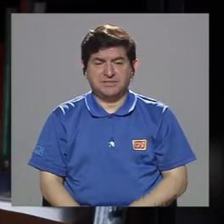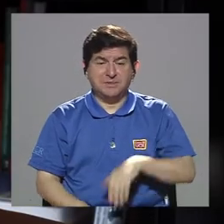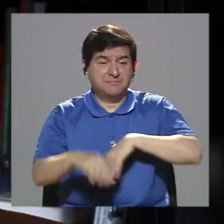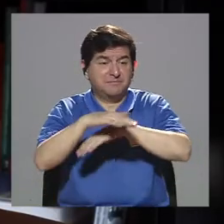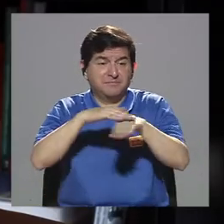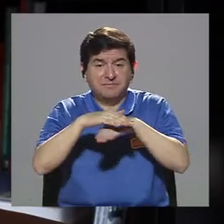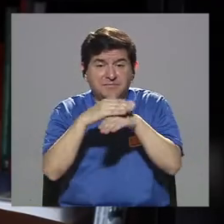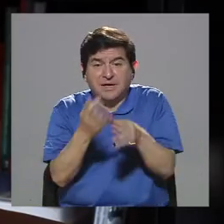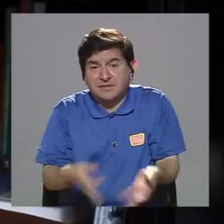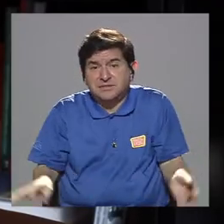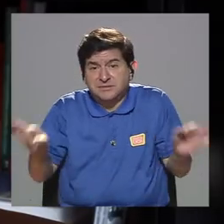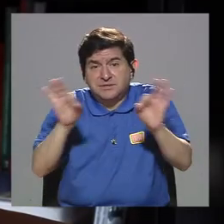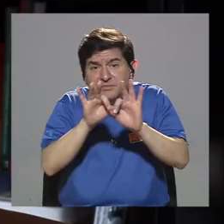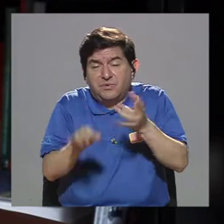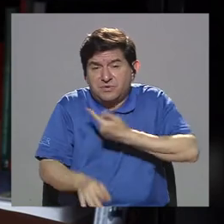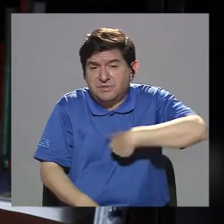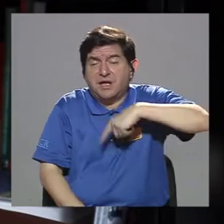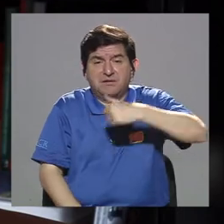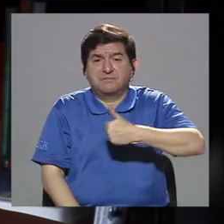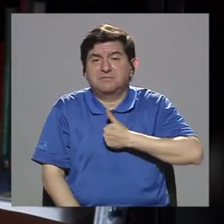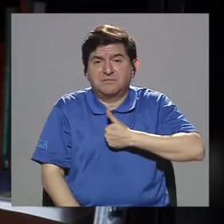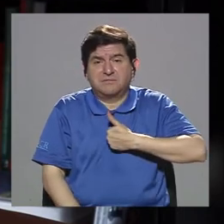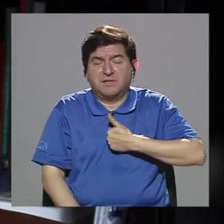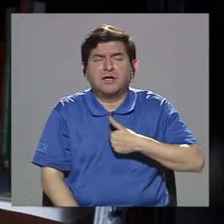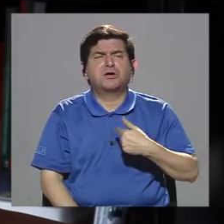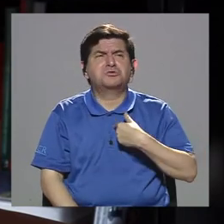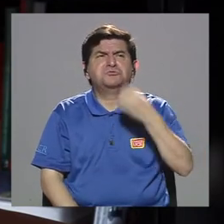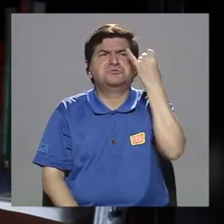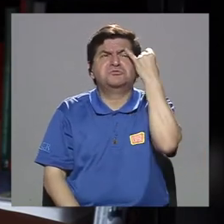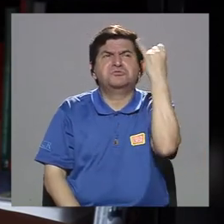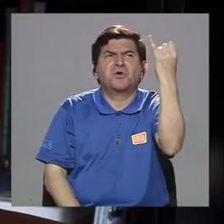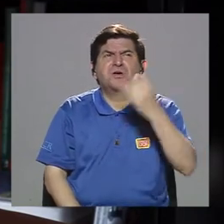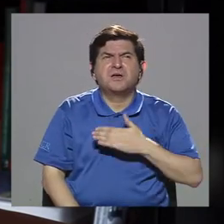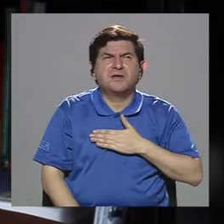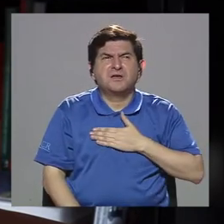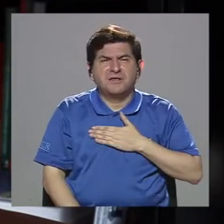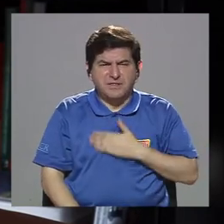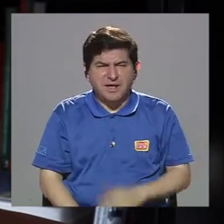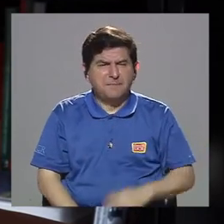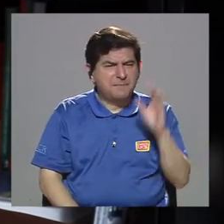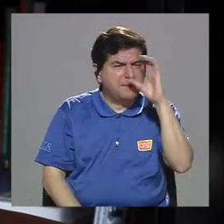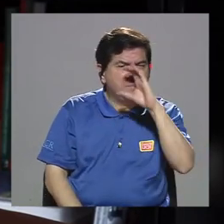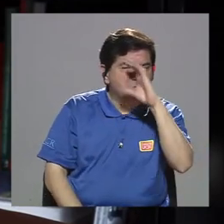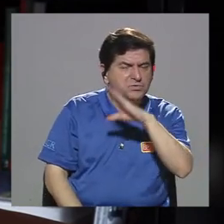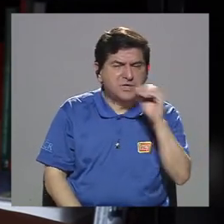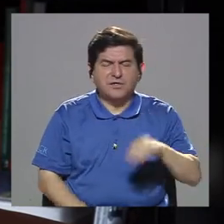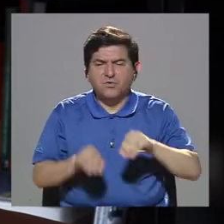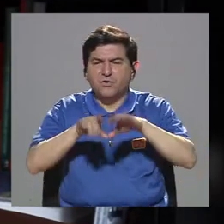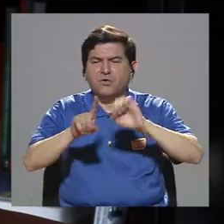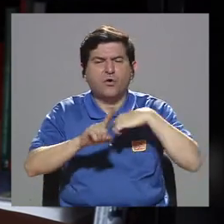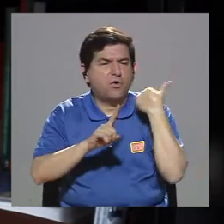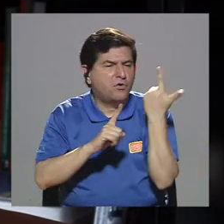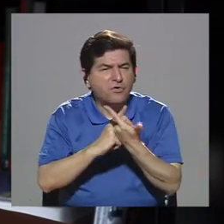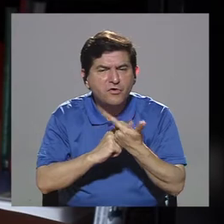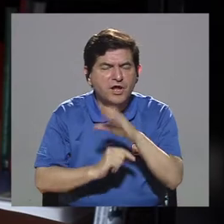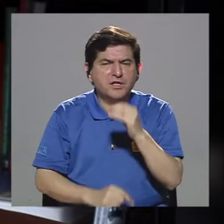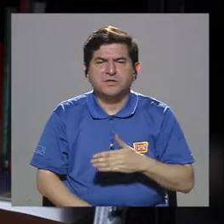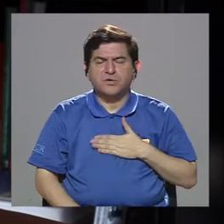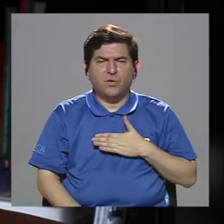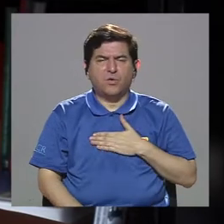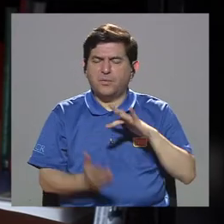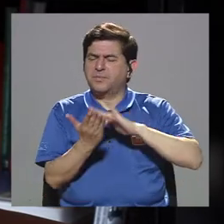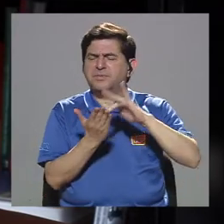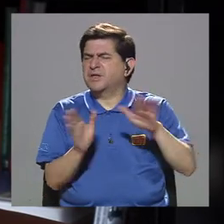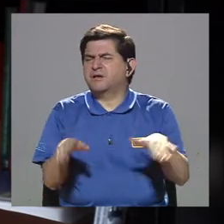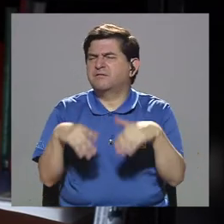preguntas que son básicas, que para nosotros mismos, ok, tengo idea de cómo está mi browser, tengo idea de cómo está mi red social, tengo idea de cómo está